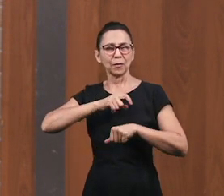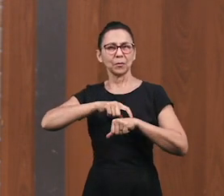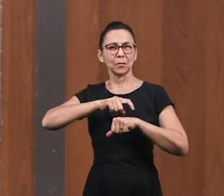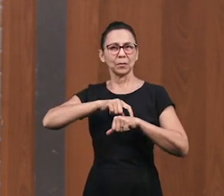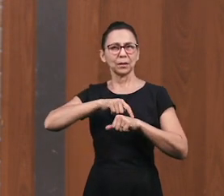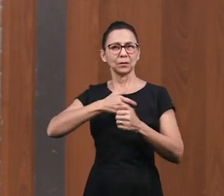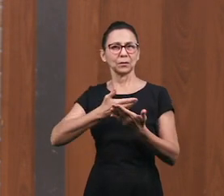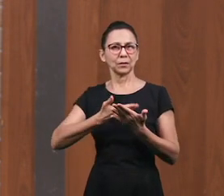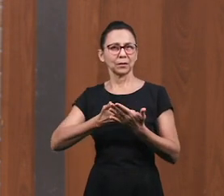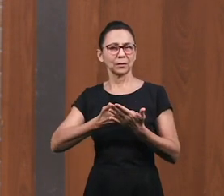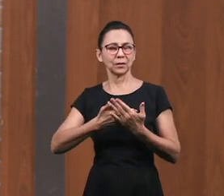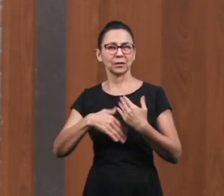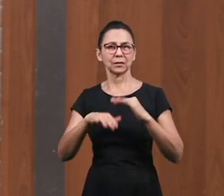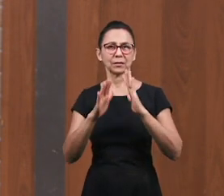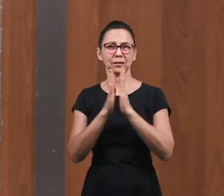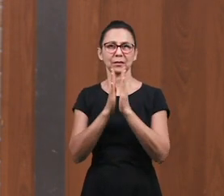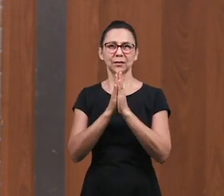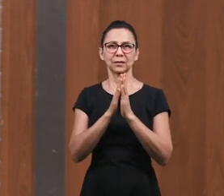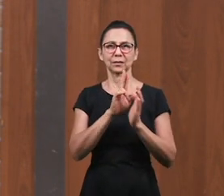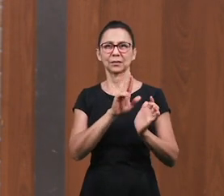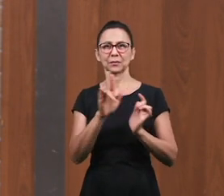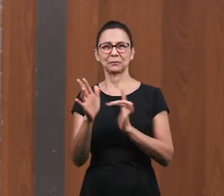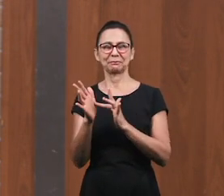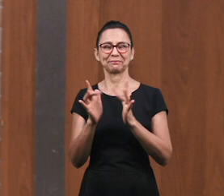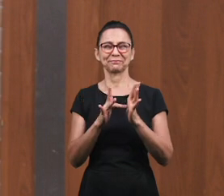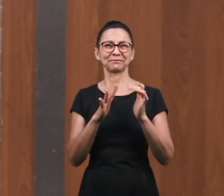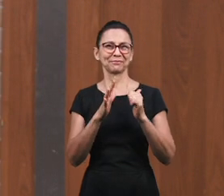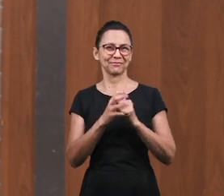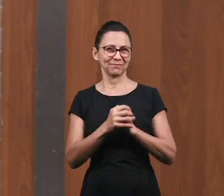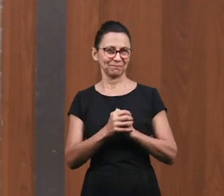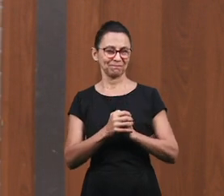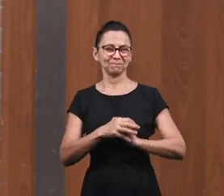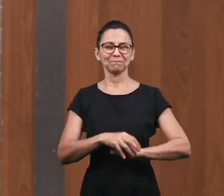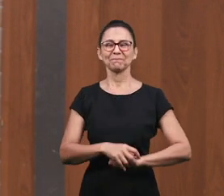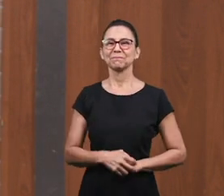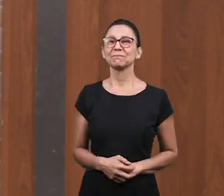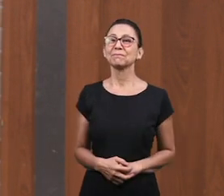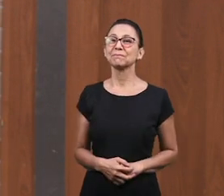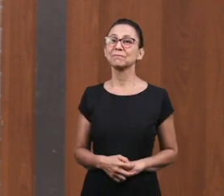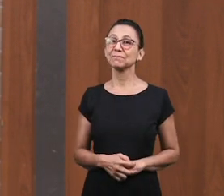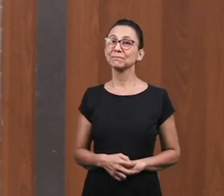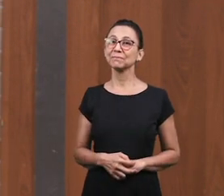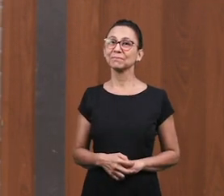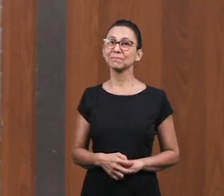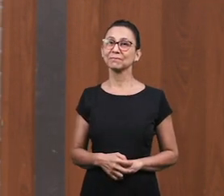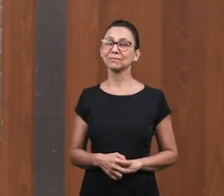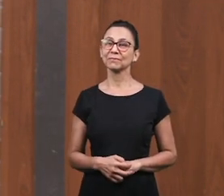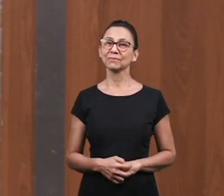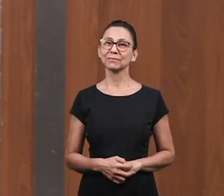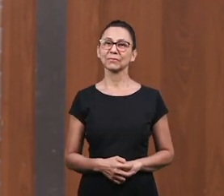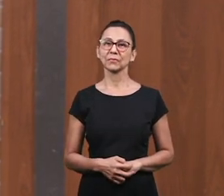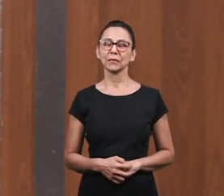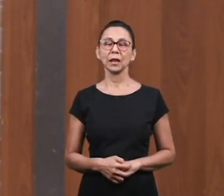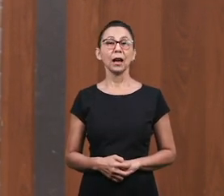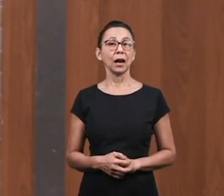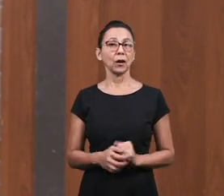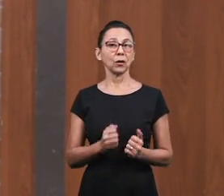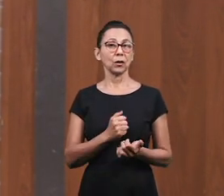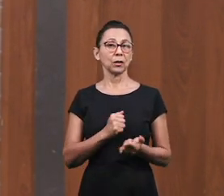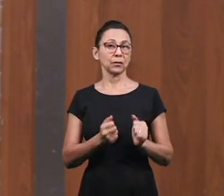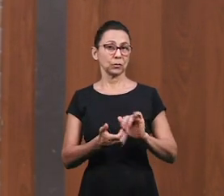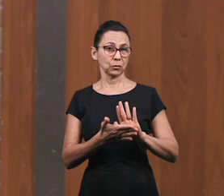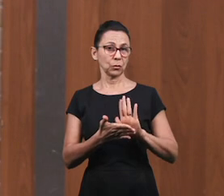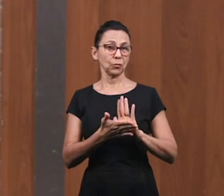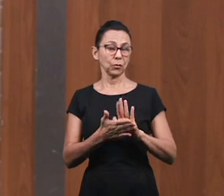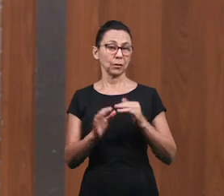medio de esta clase. Oramos así en nombre de Jesús. Amén. Nosotros vamos a empezar a cantar loores